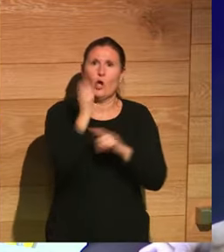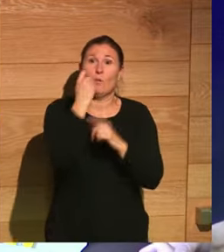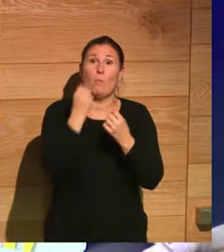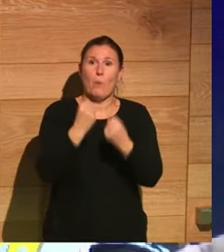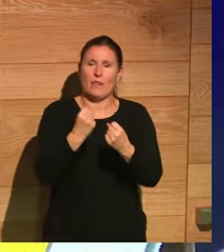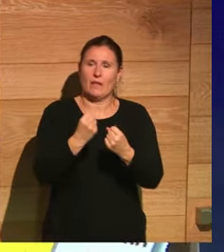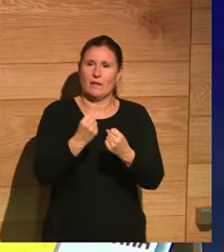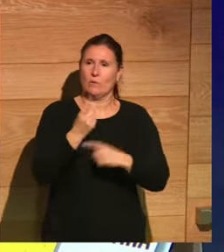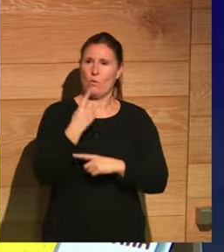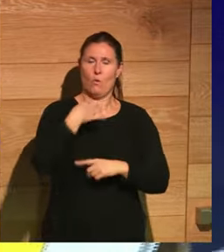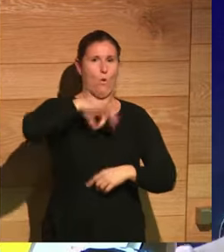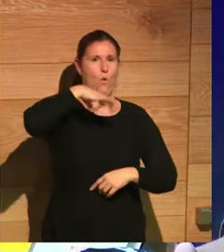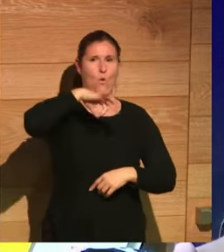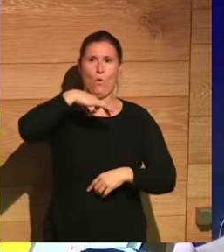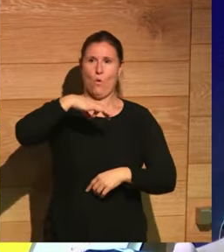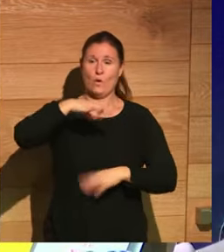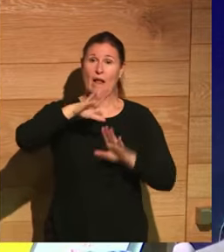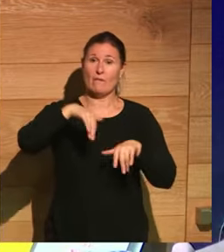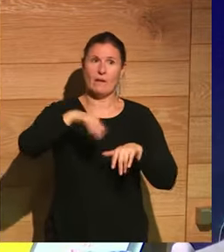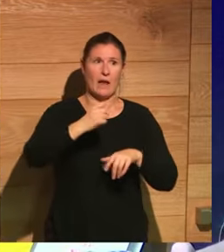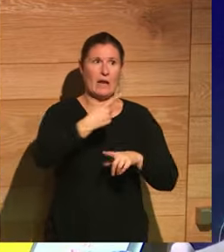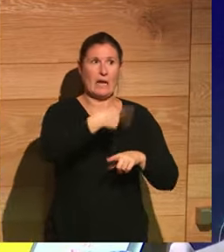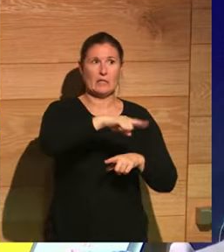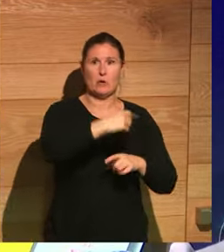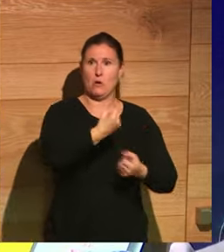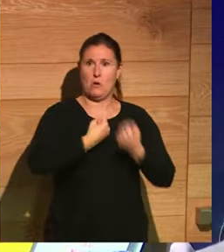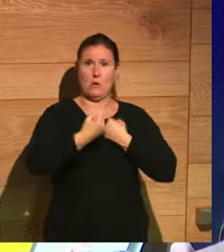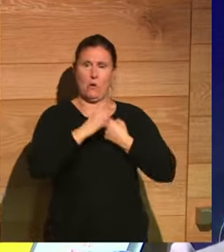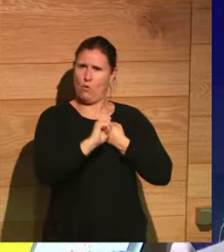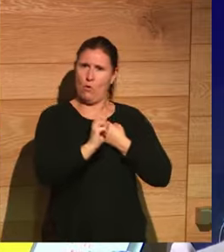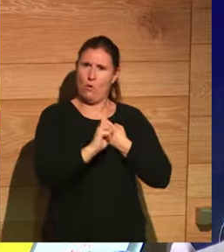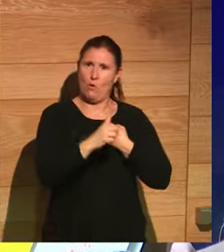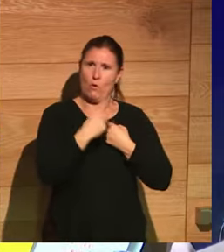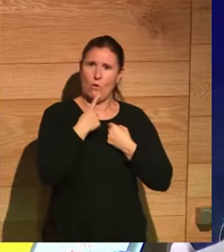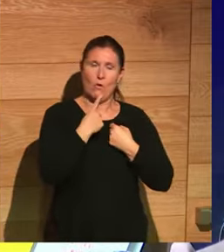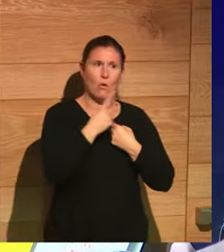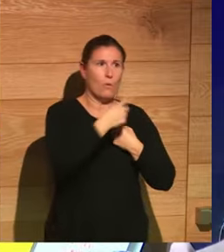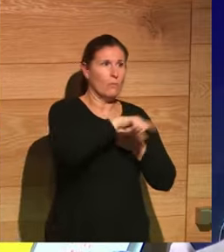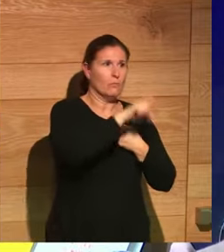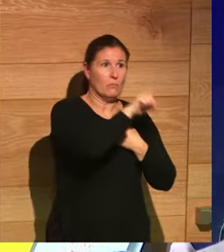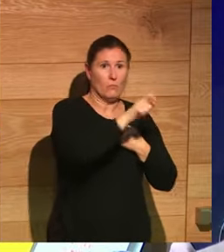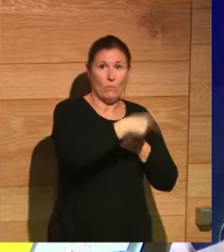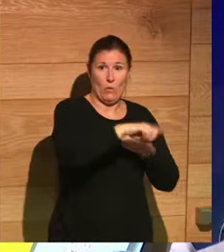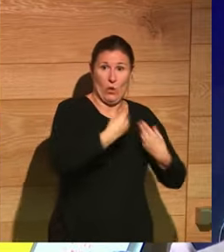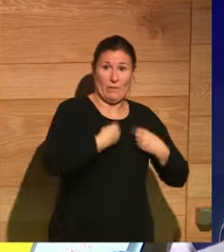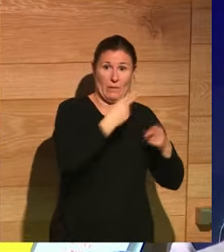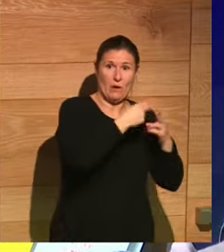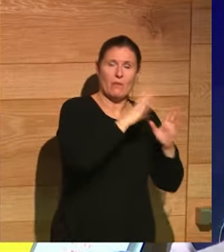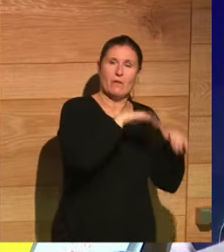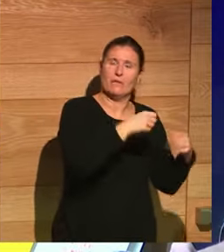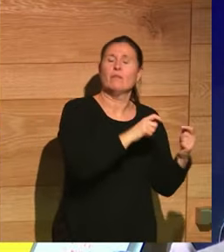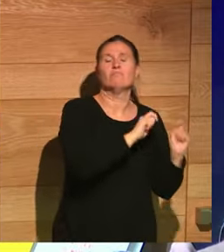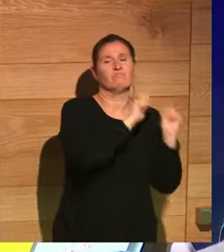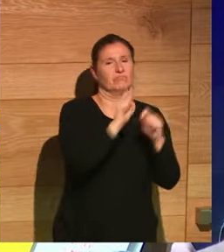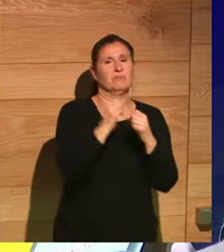total, y no le asesinan por ello. El pueblo de Roma le dice, toma el poder, todo para ti, porque lo hace... Bueno, es verdad, aquí hay un